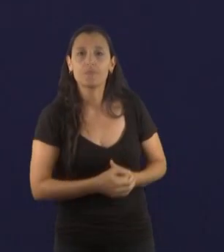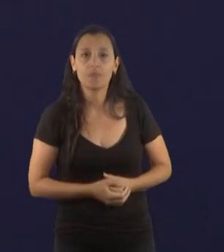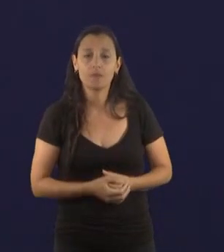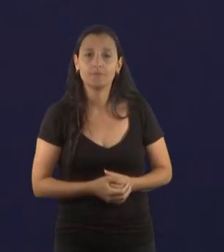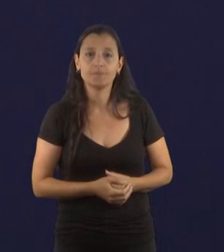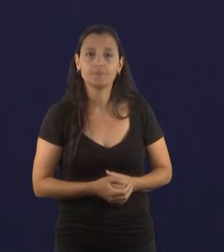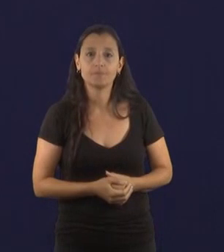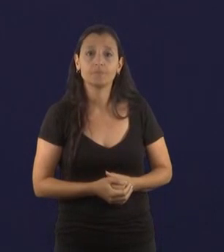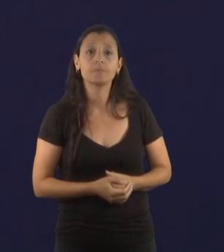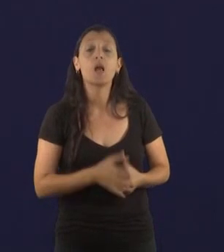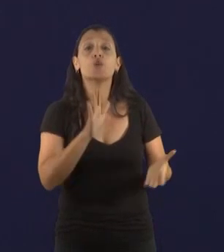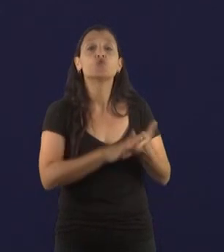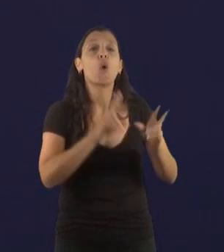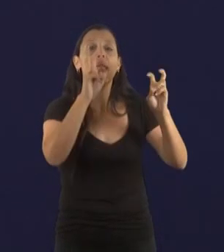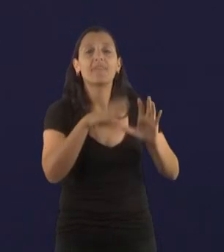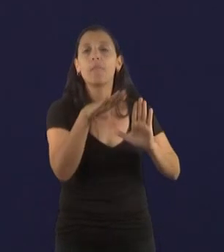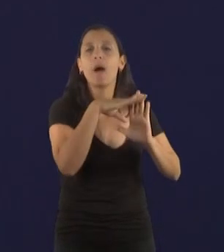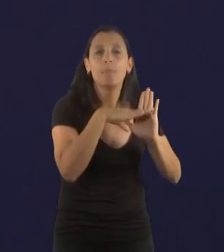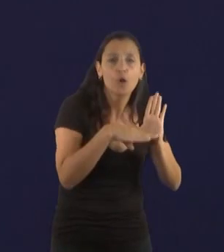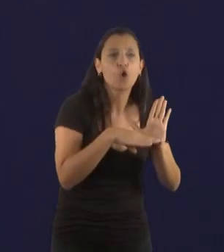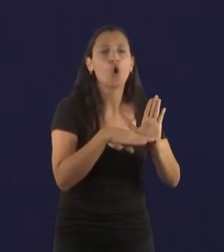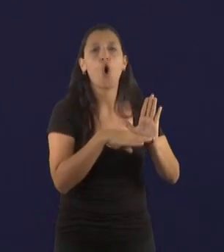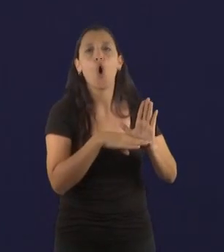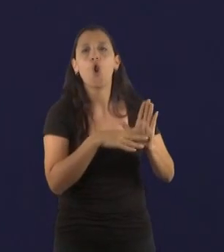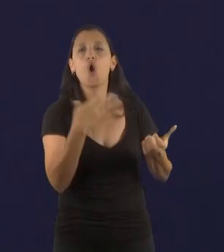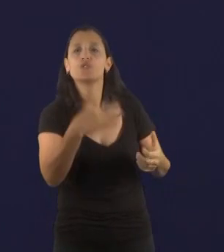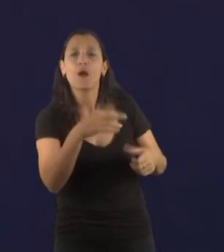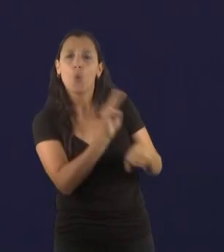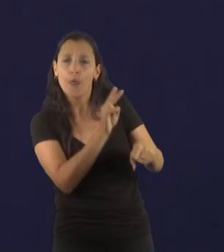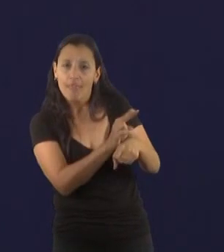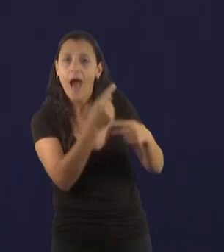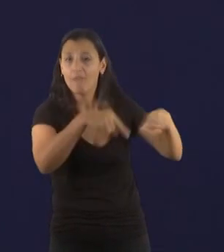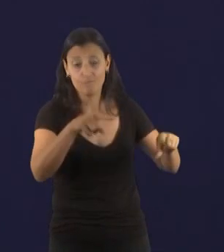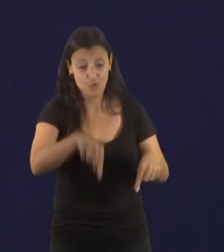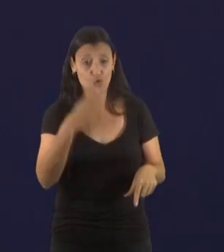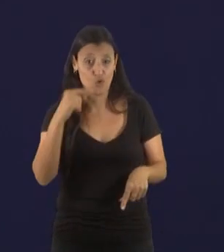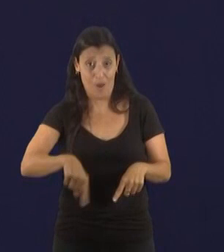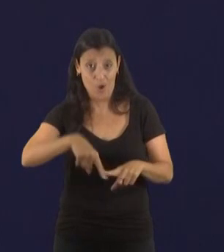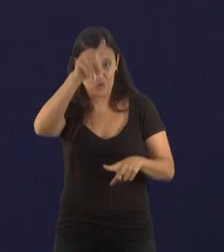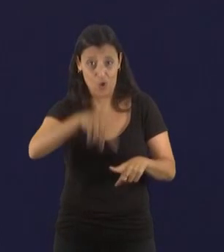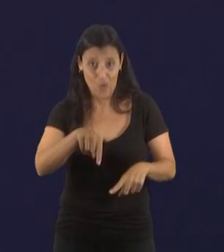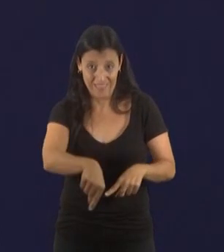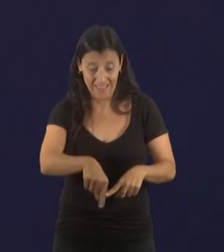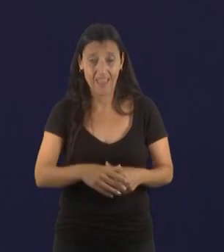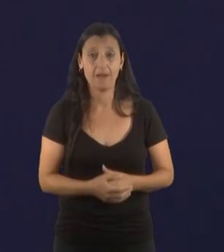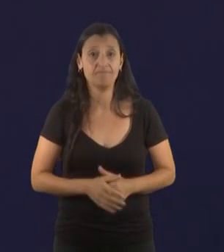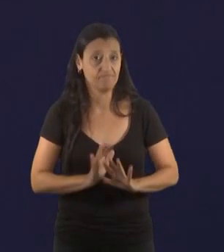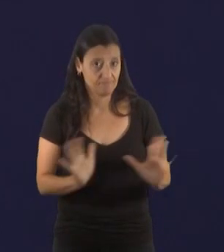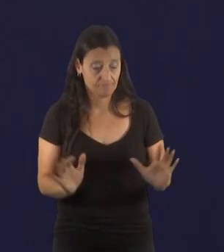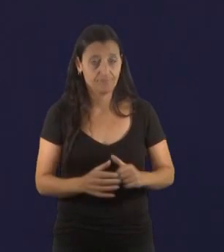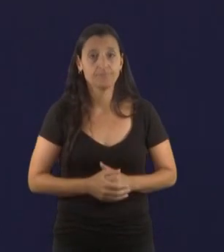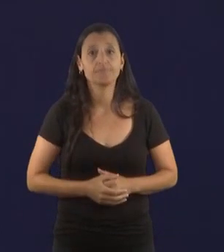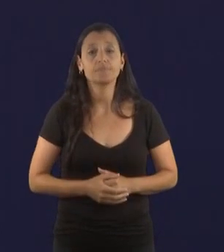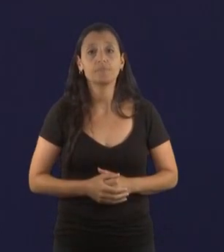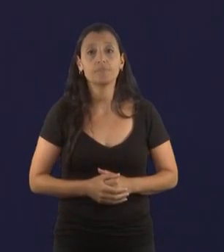el operativo de seguridad y lo que ocurra hoy, bueno, lo que se tiene previsto para lo que queda de la jornada